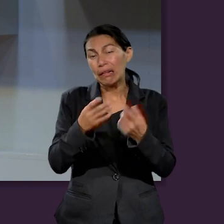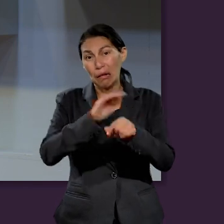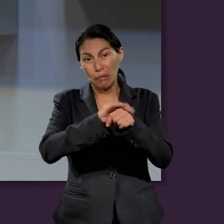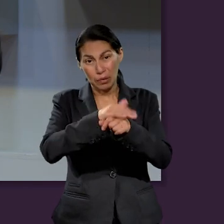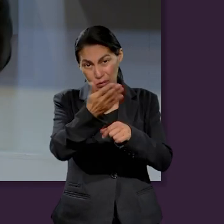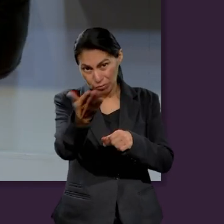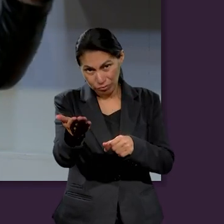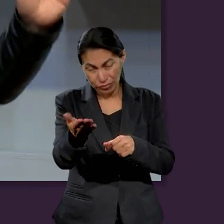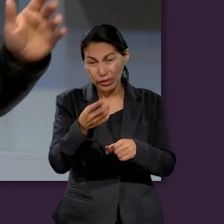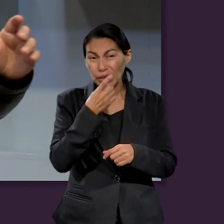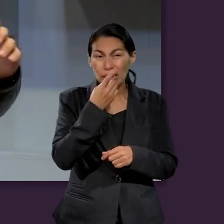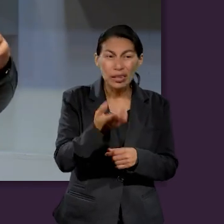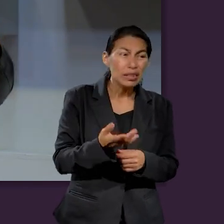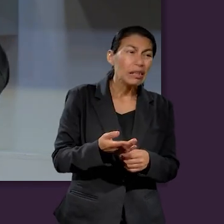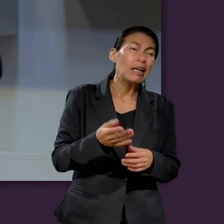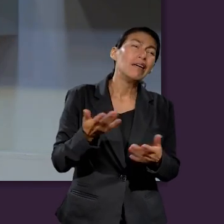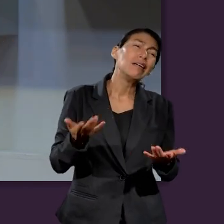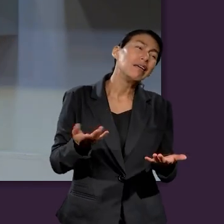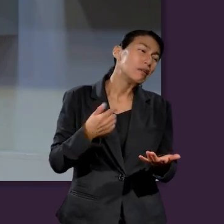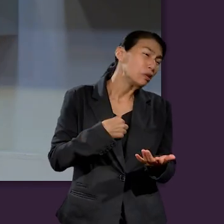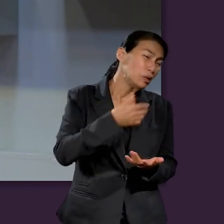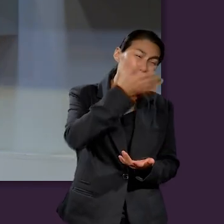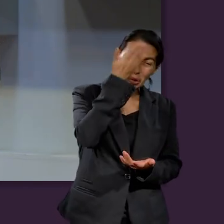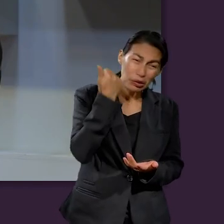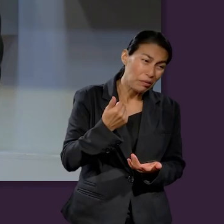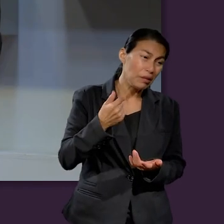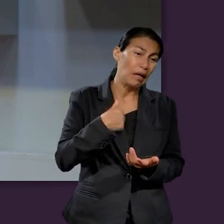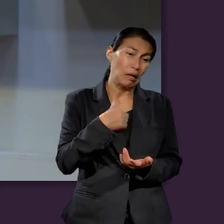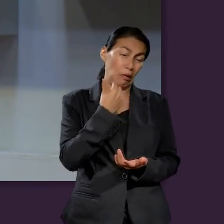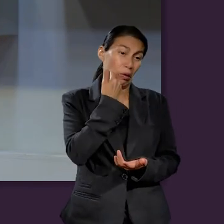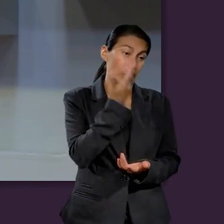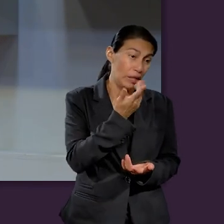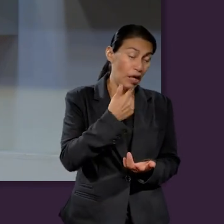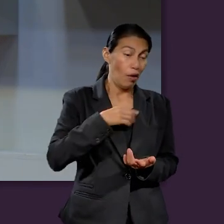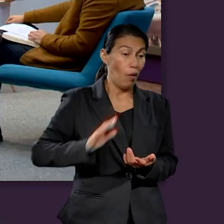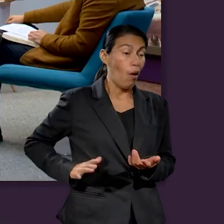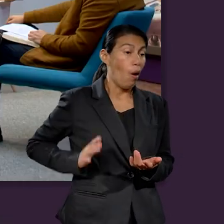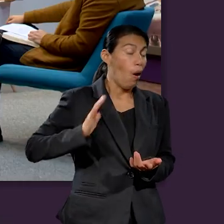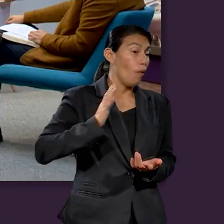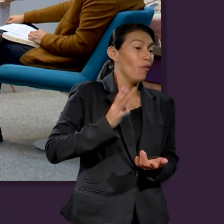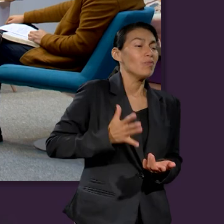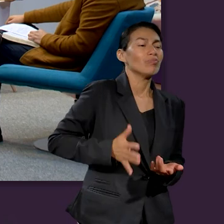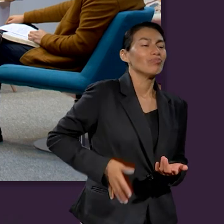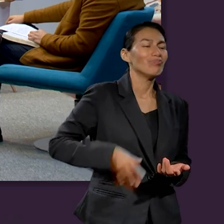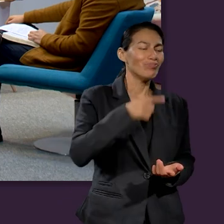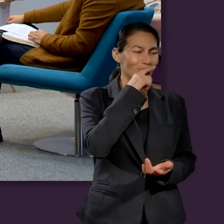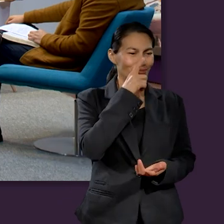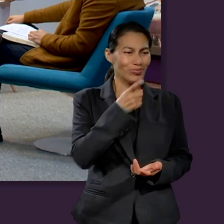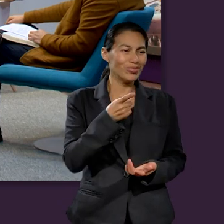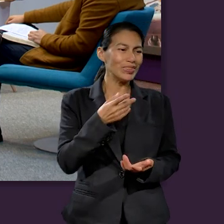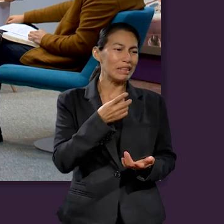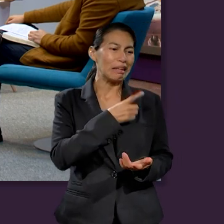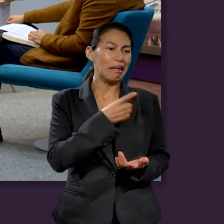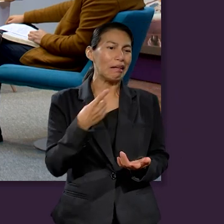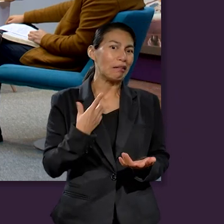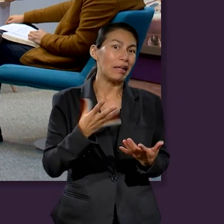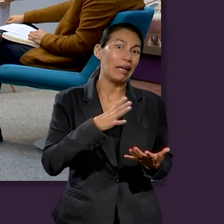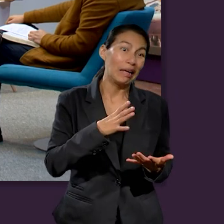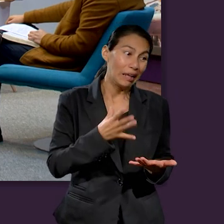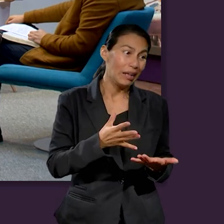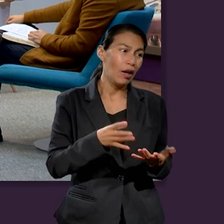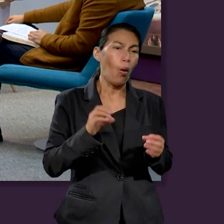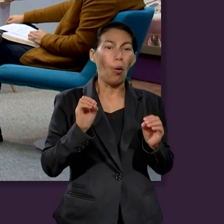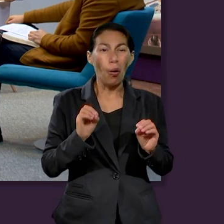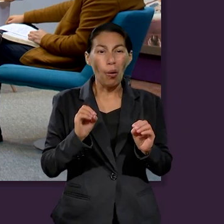información, no recibí educación financiera, yo quería algo, fui orgulloso o llegó una desgracia a mi vida y ahora